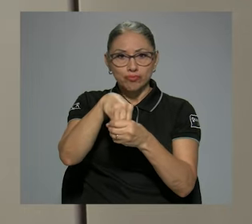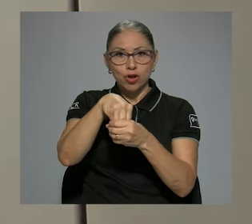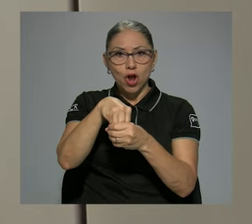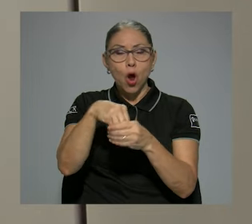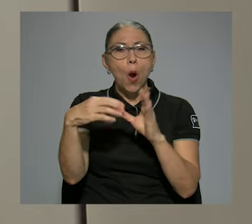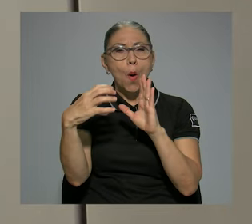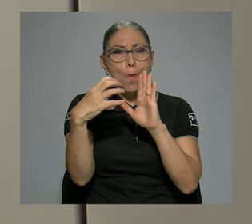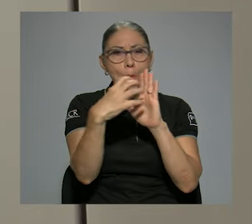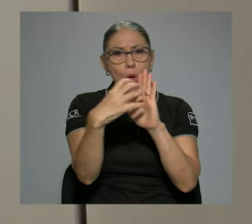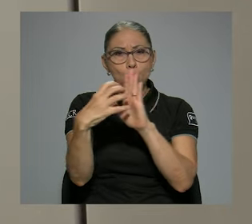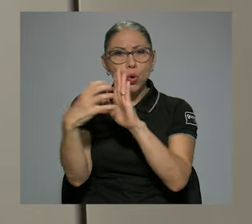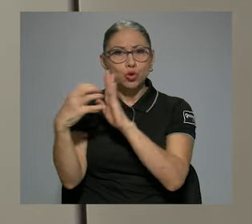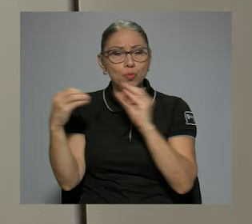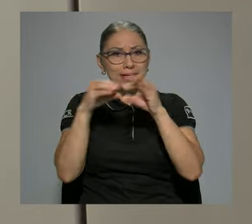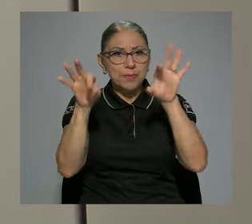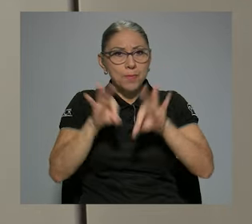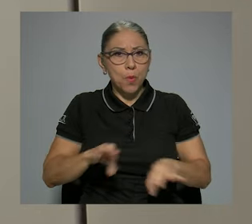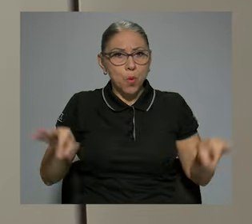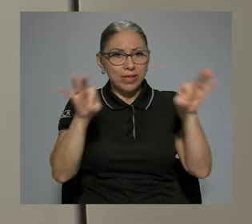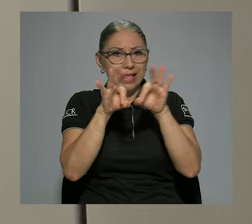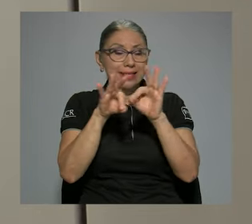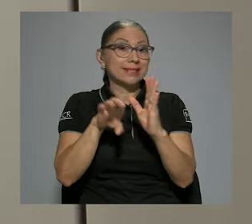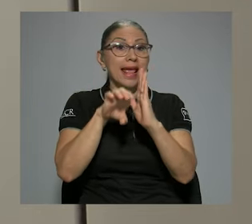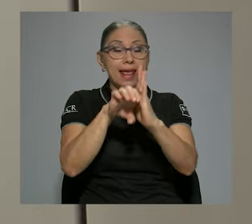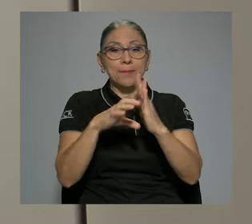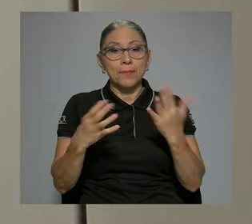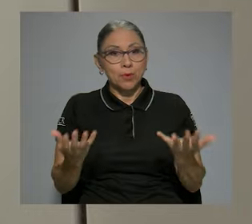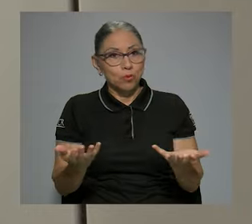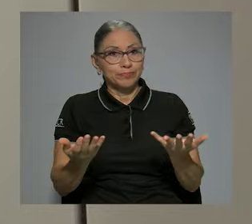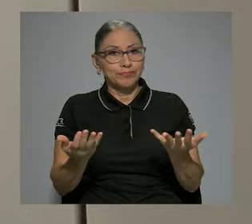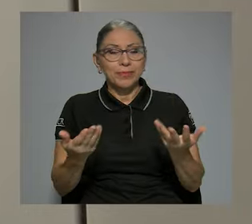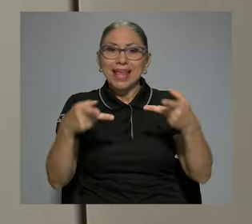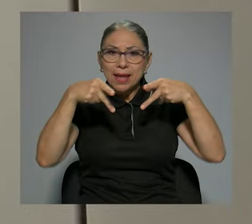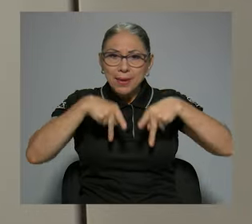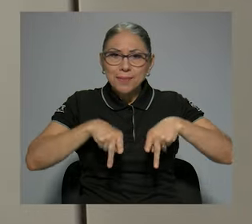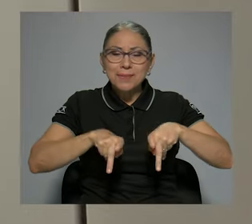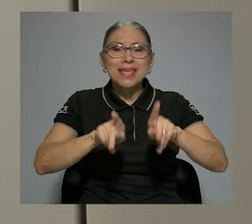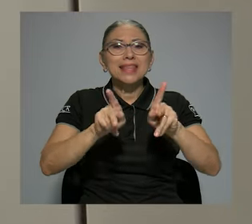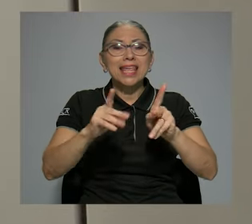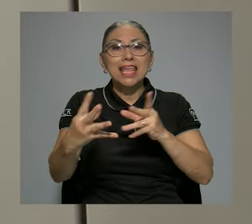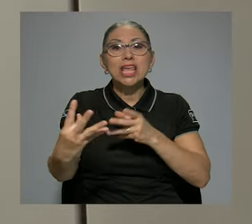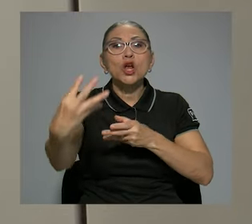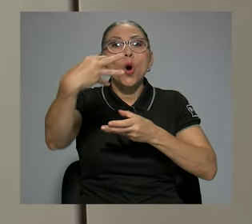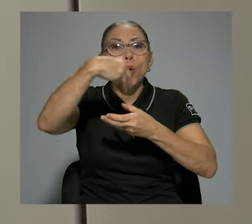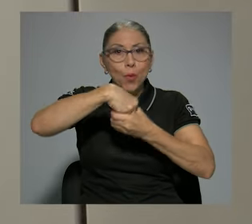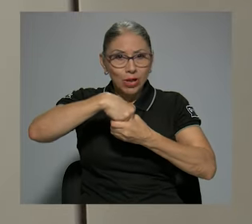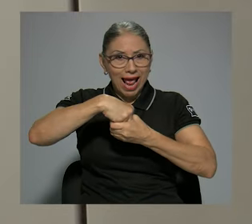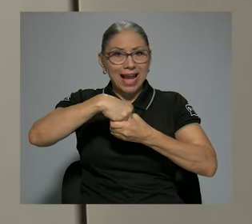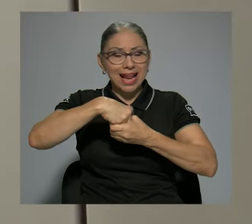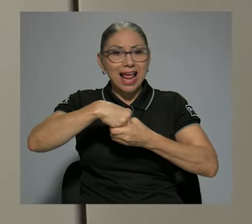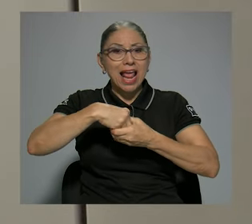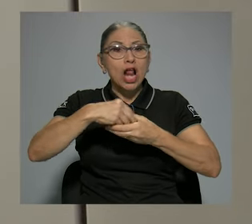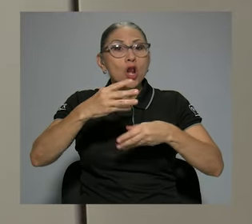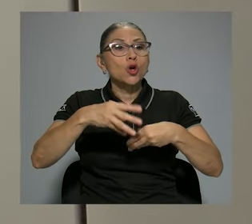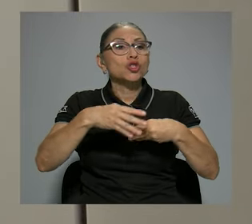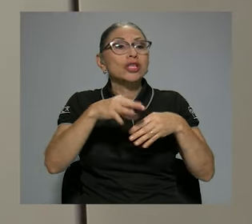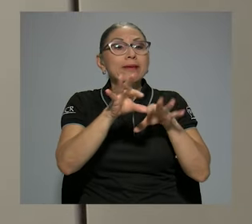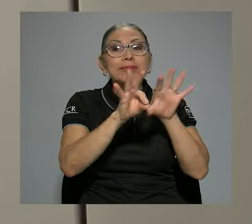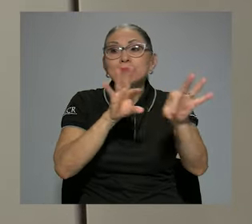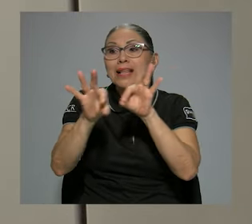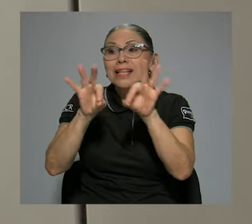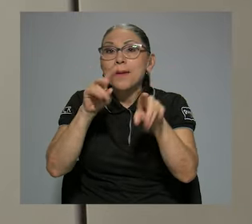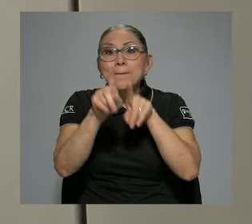módulos más importantes de la misma, los que permiten, por ejemplo, incorporar los despachadores de preguntas